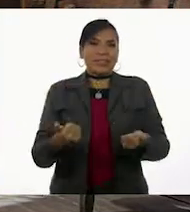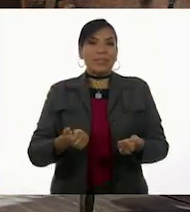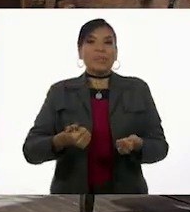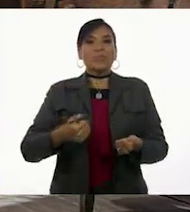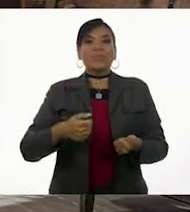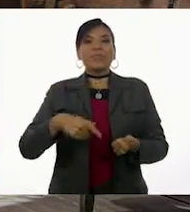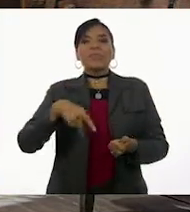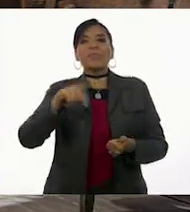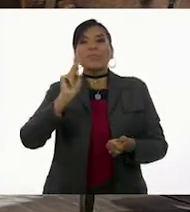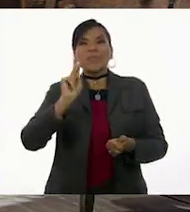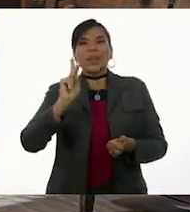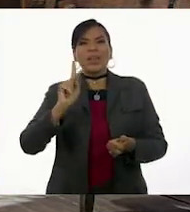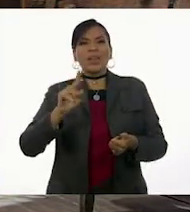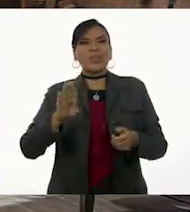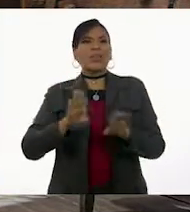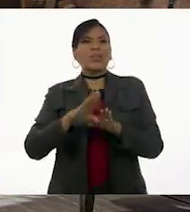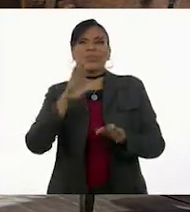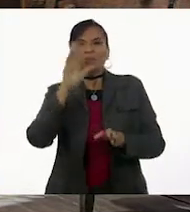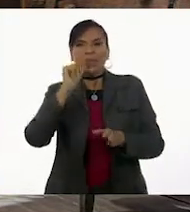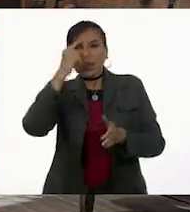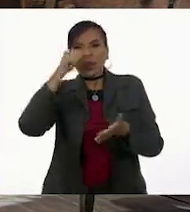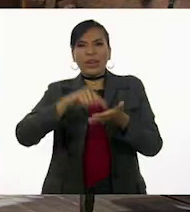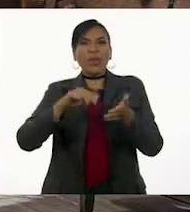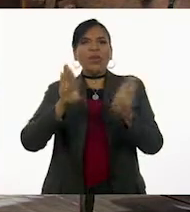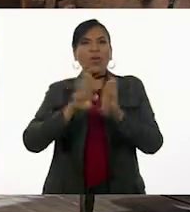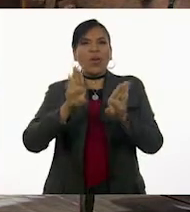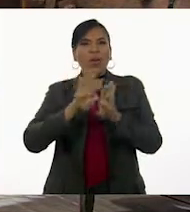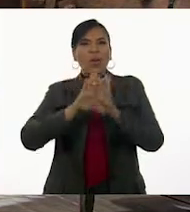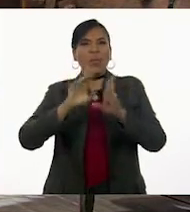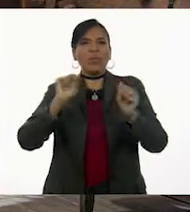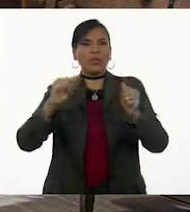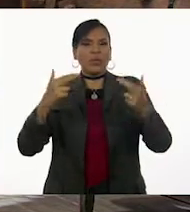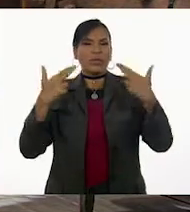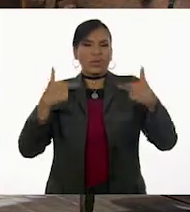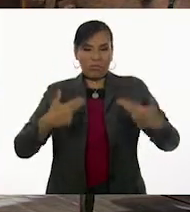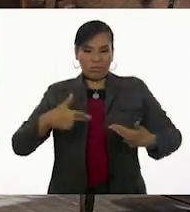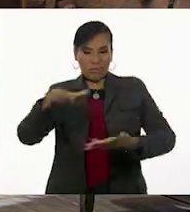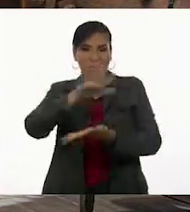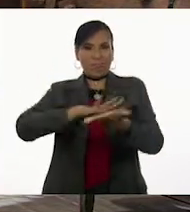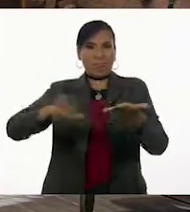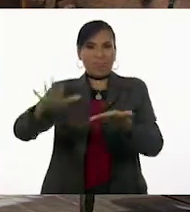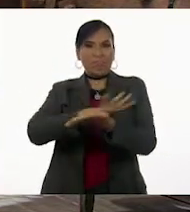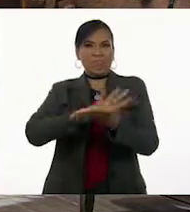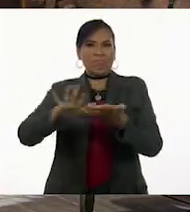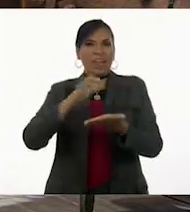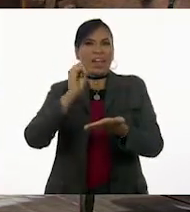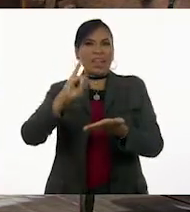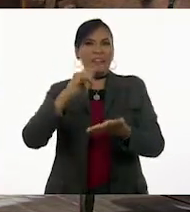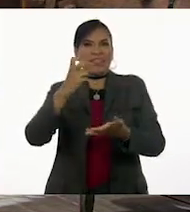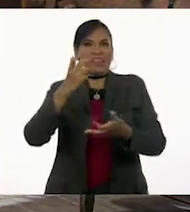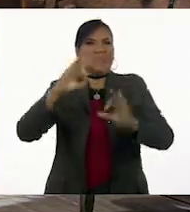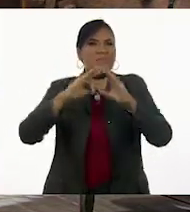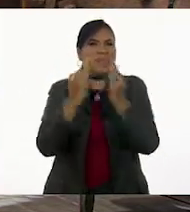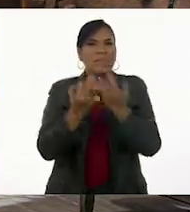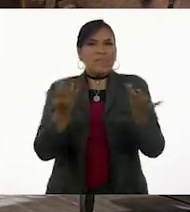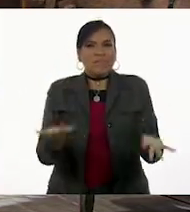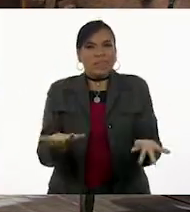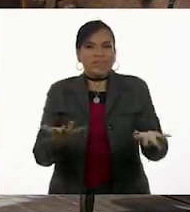Pero, Lolo, no puede creer cómo la humanidad se destruye a sí misma de esa manera.